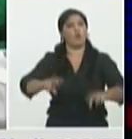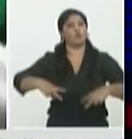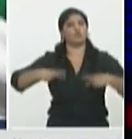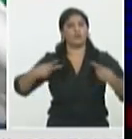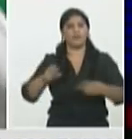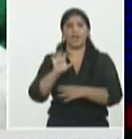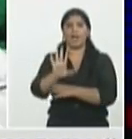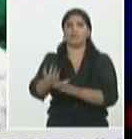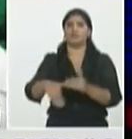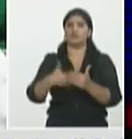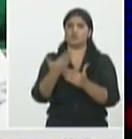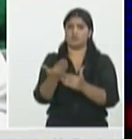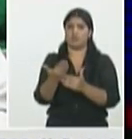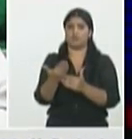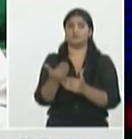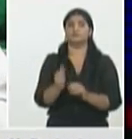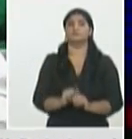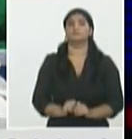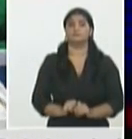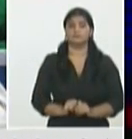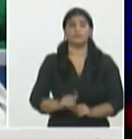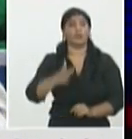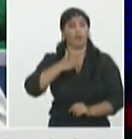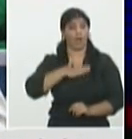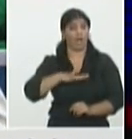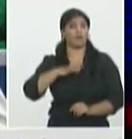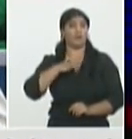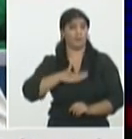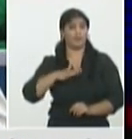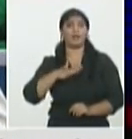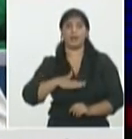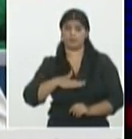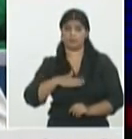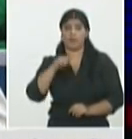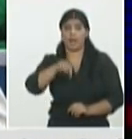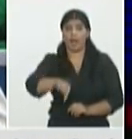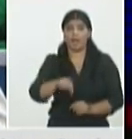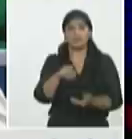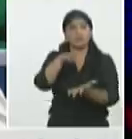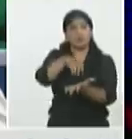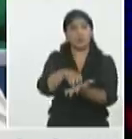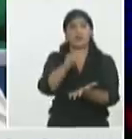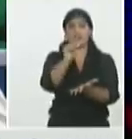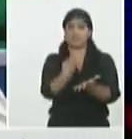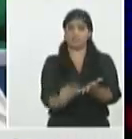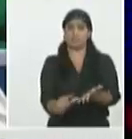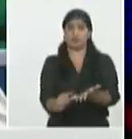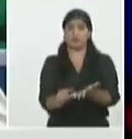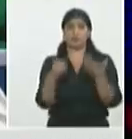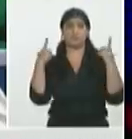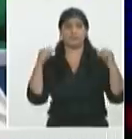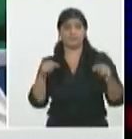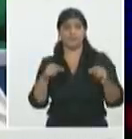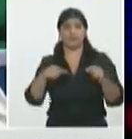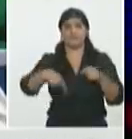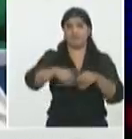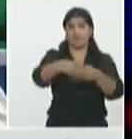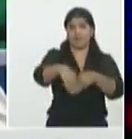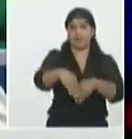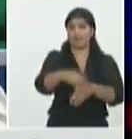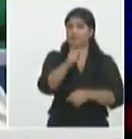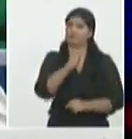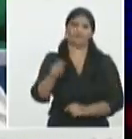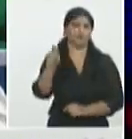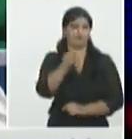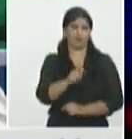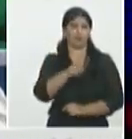el alta pudiéramos decir o no se le permite salir del centro hasta que no llegue el segundo PCR negativo